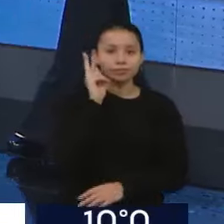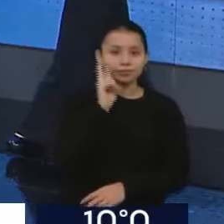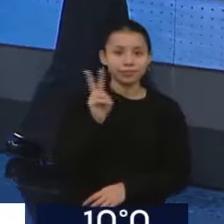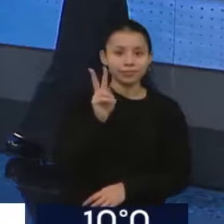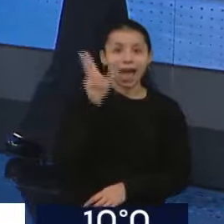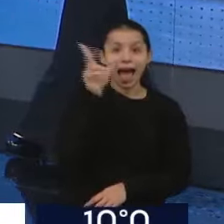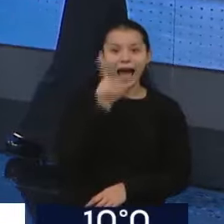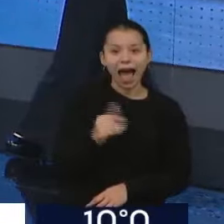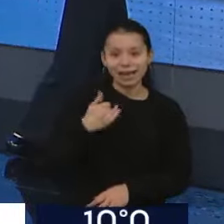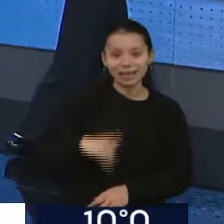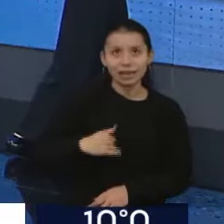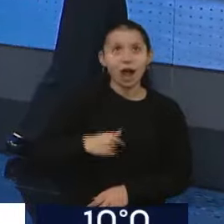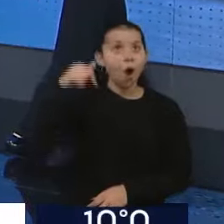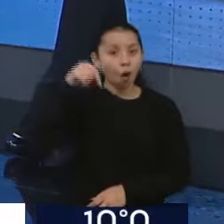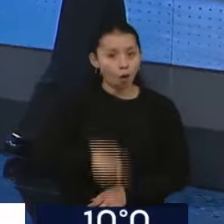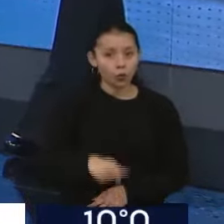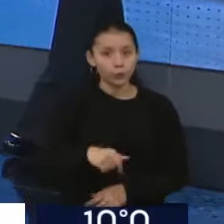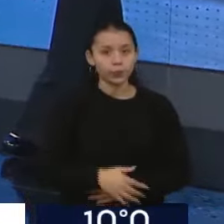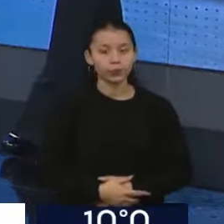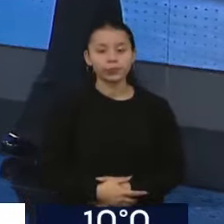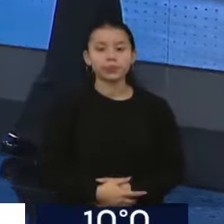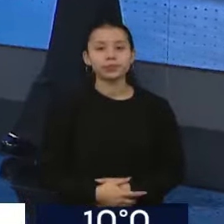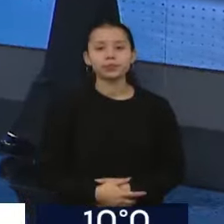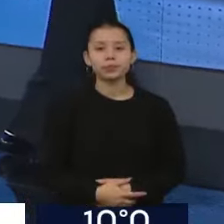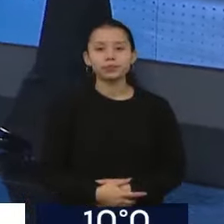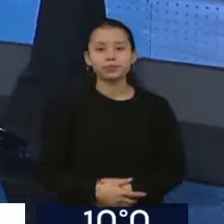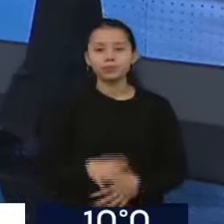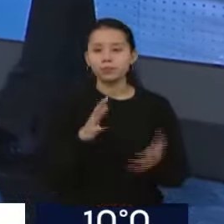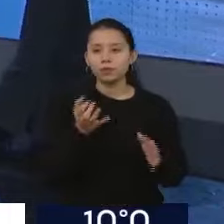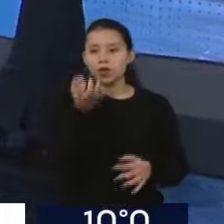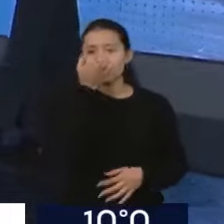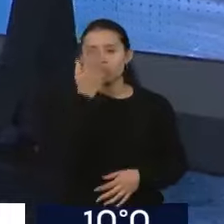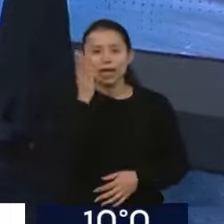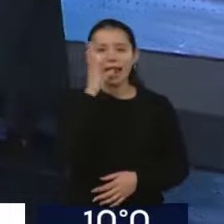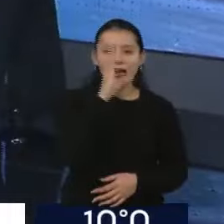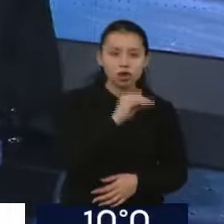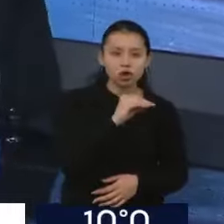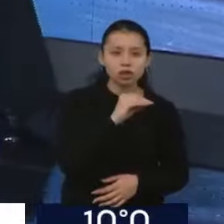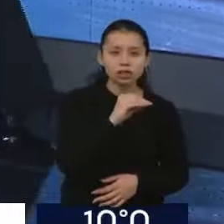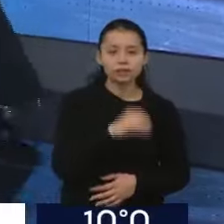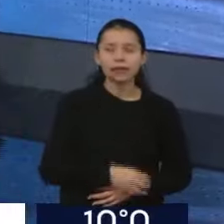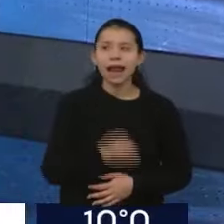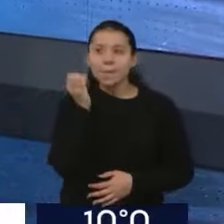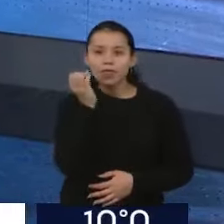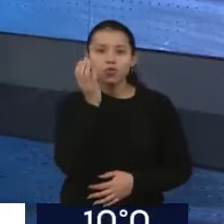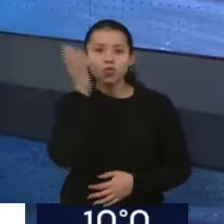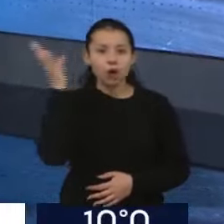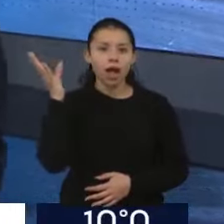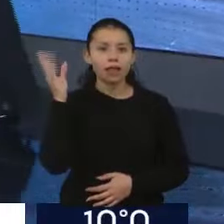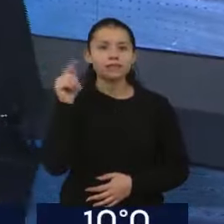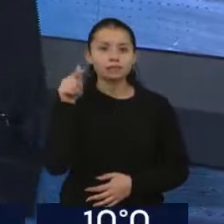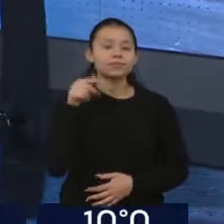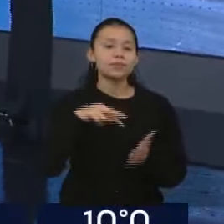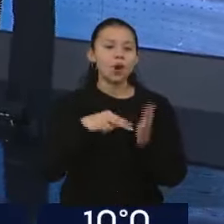hoy. Esto es hoy. En el transcurso de la medianoche, madrugada de mañana, debería solucionarse la